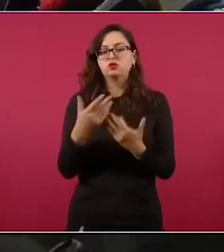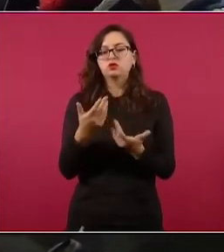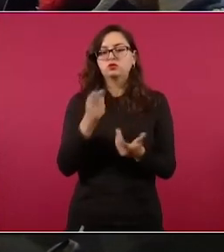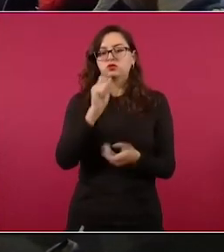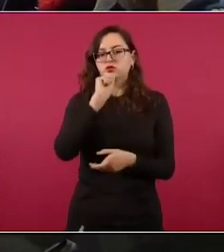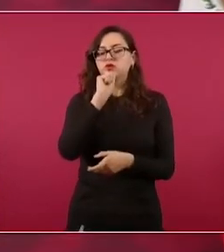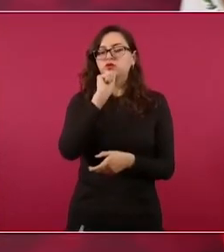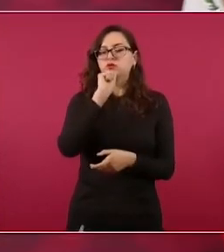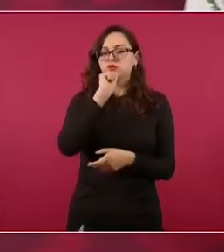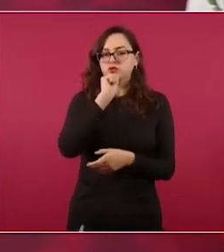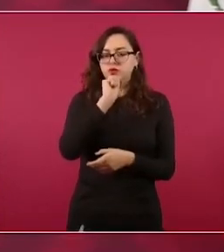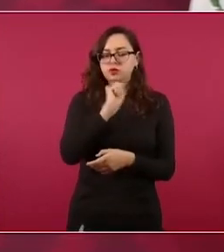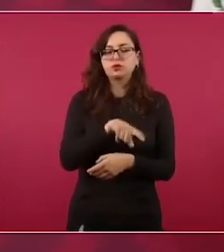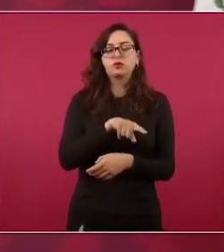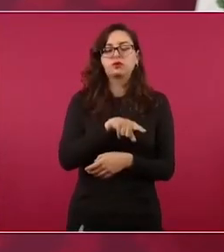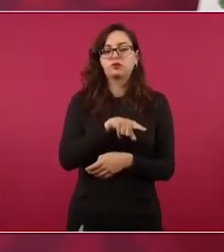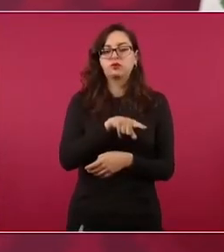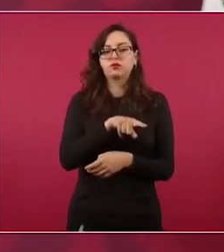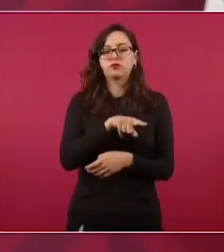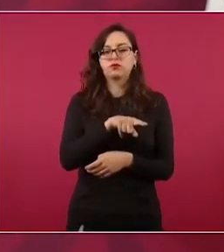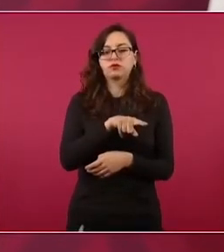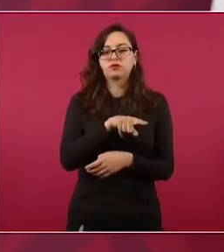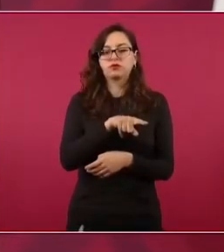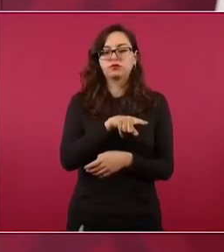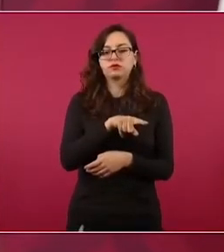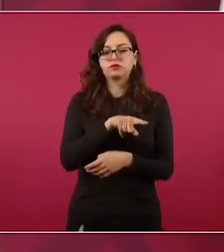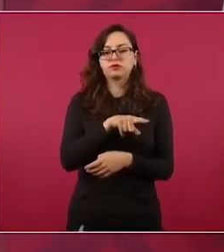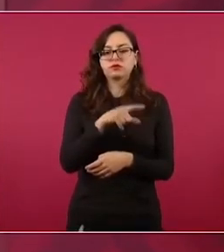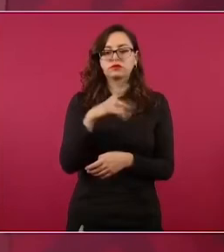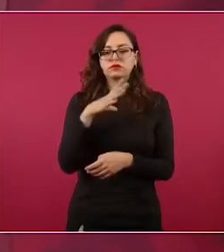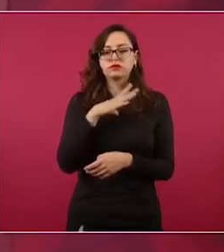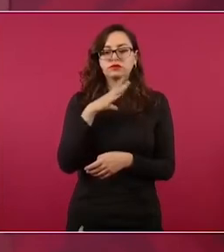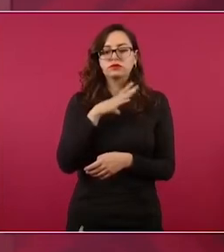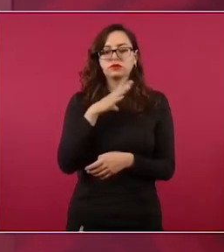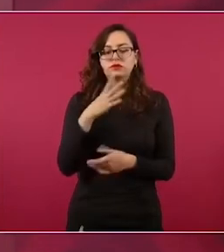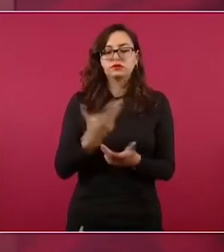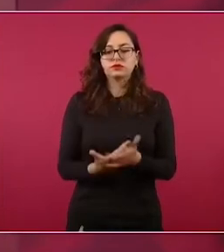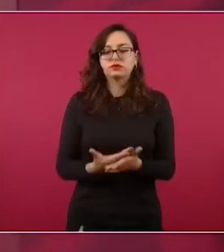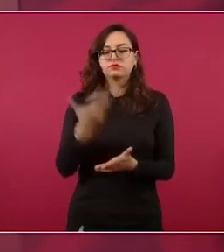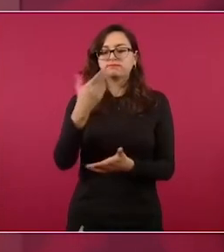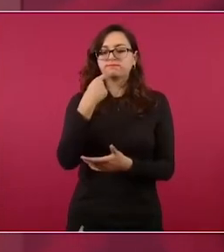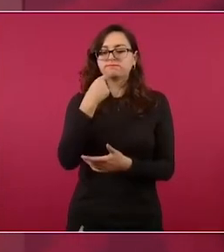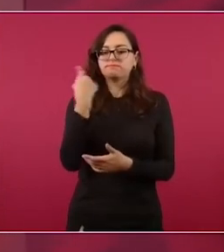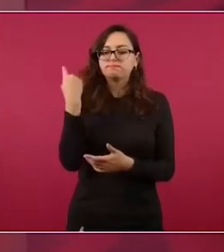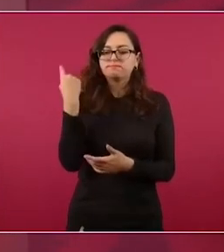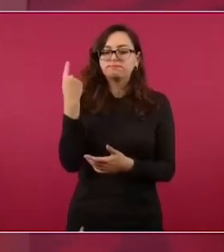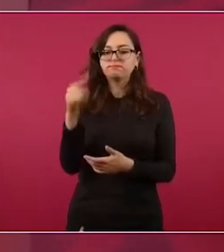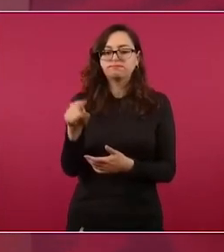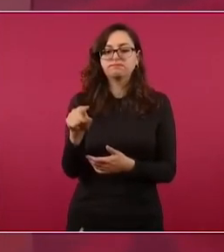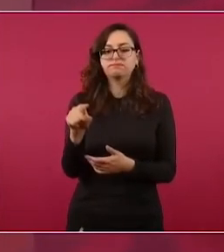las denuncias recientes,